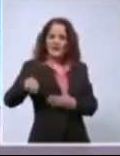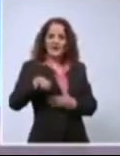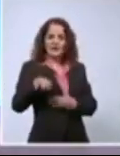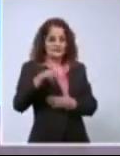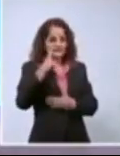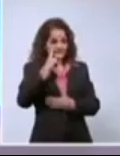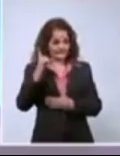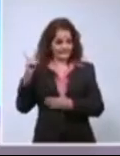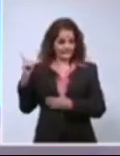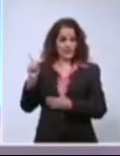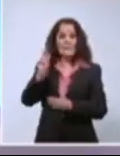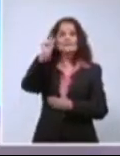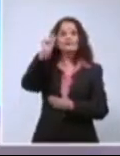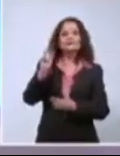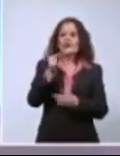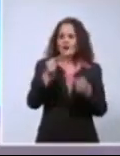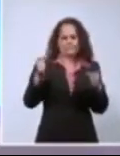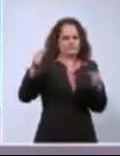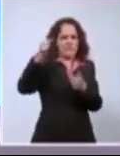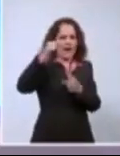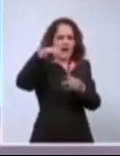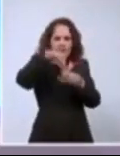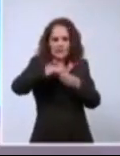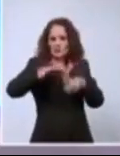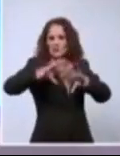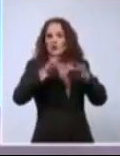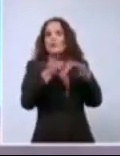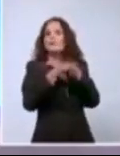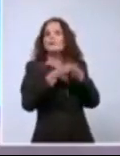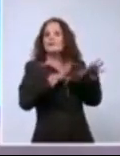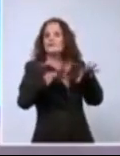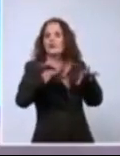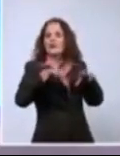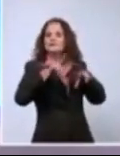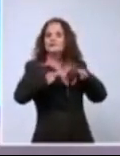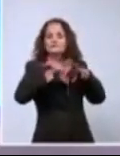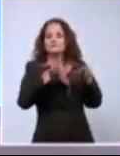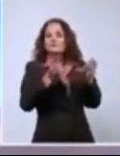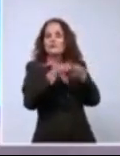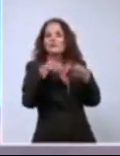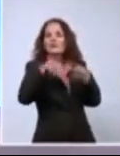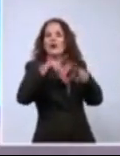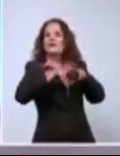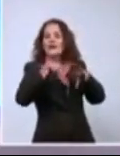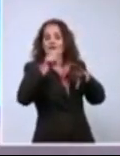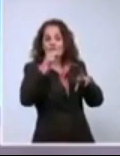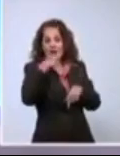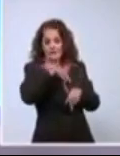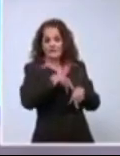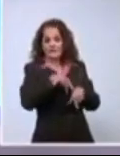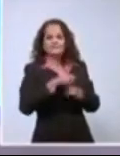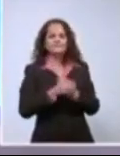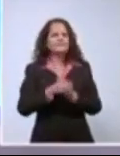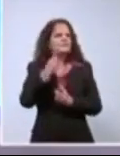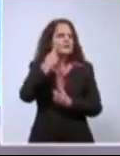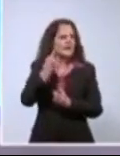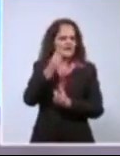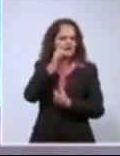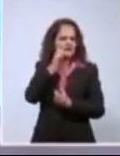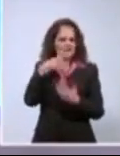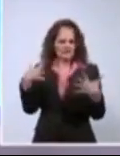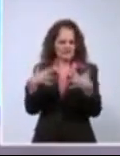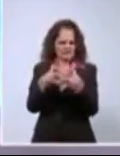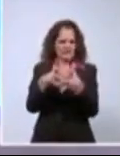San Isidro. Y las transmisiones en su página personal son muy frecuentes. Busquen ellas, busquen ellas el denominador común. Hoy les traigo